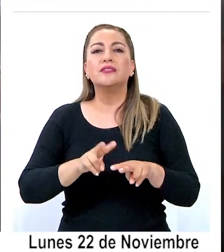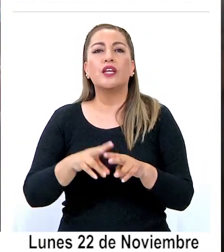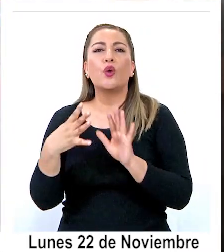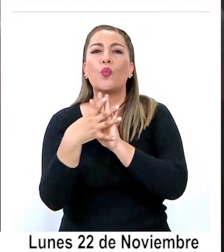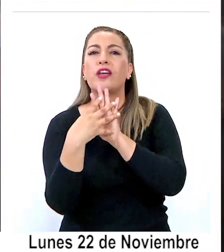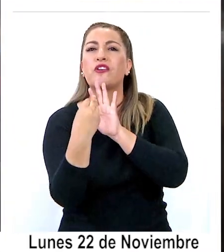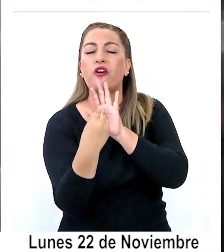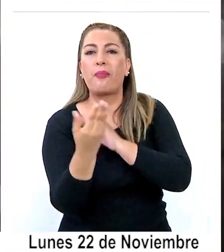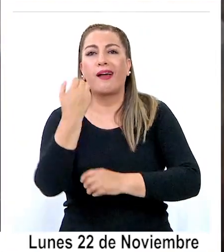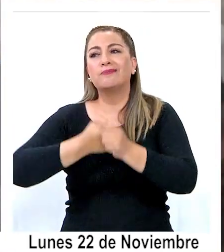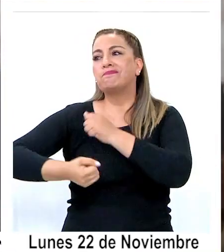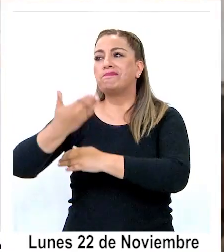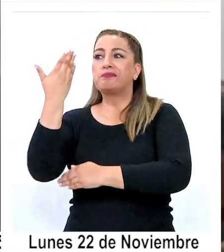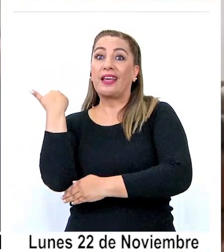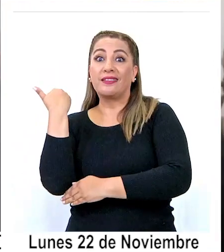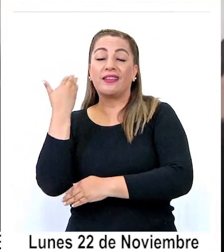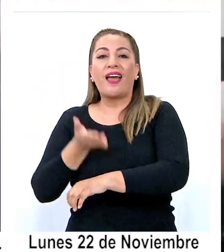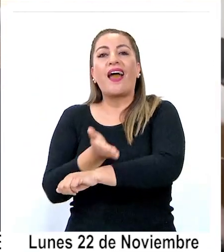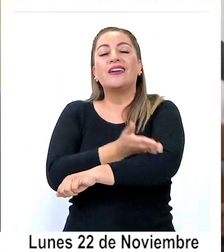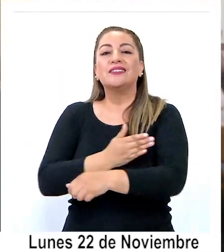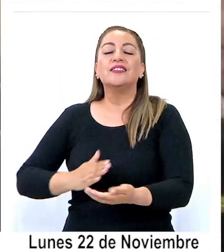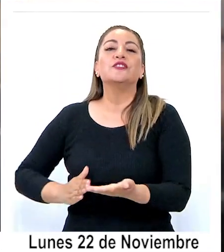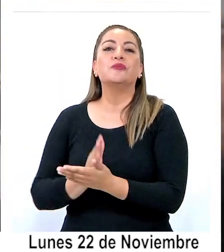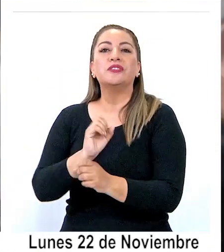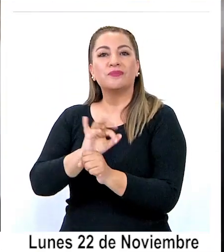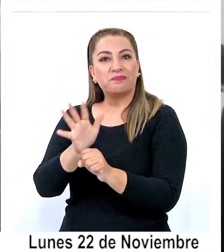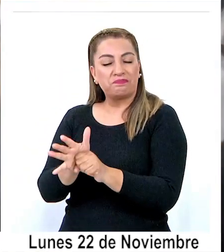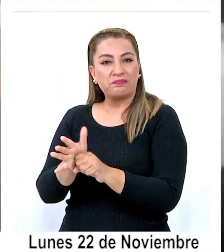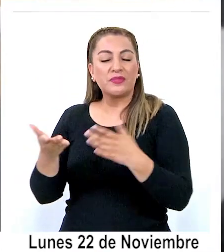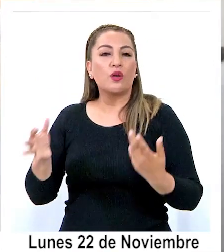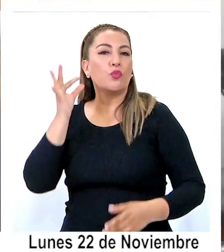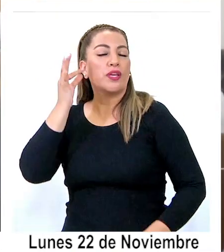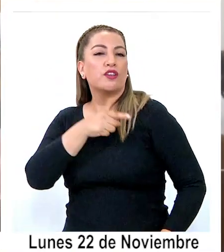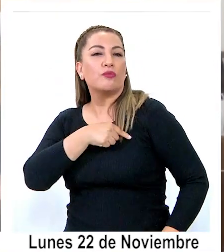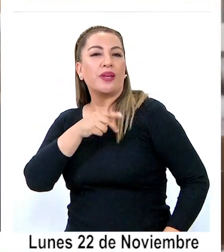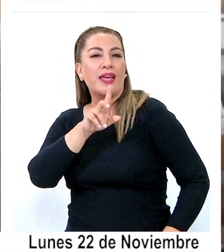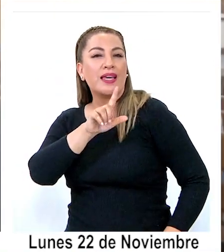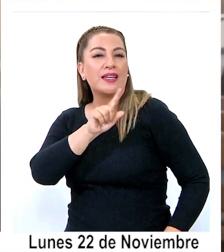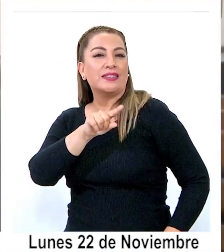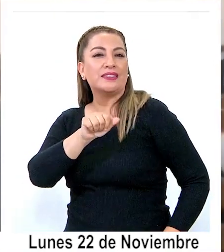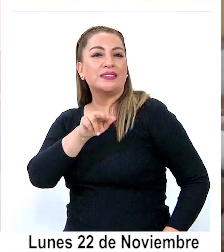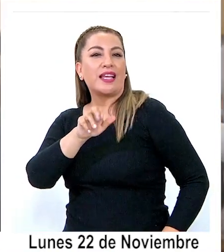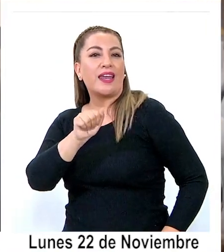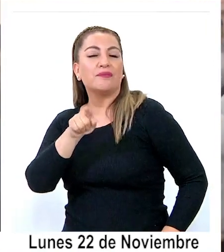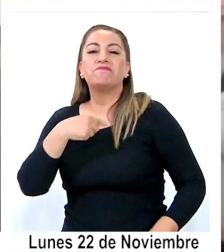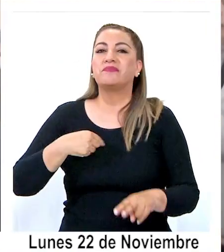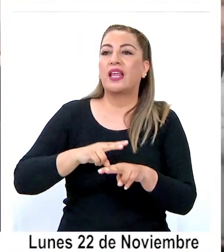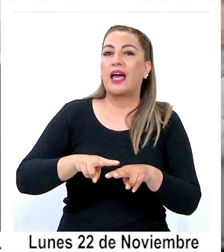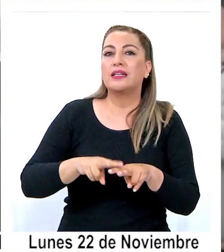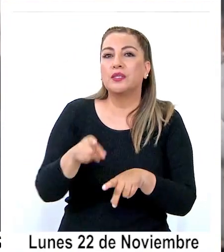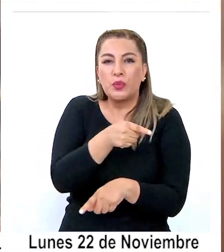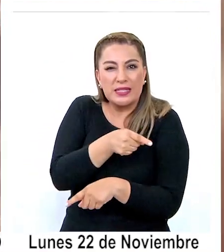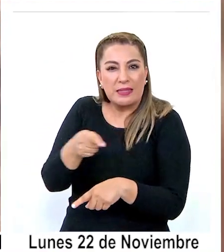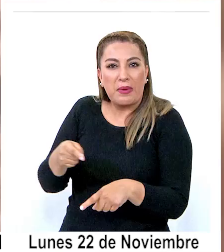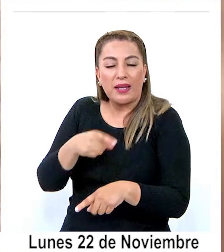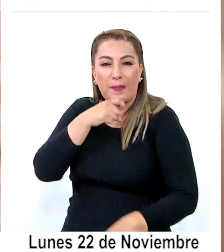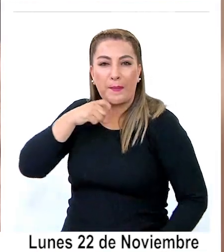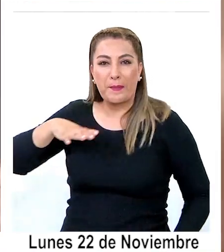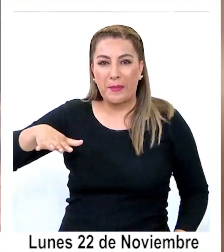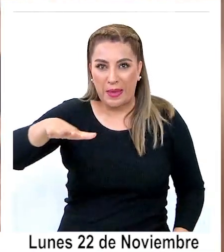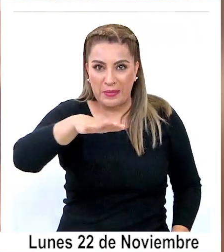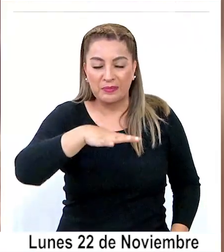años atrás, antes de pandemia, Sarita Benavides organizaba con la Semana Pampinas.